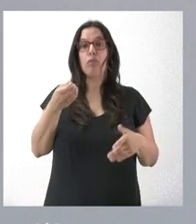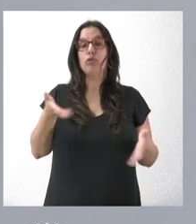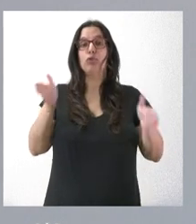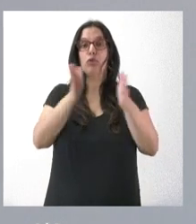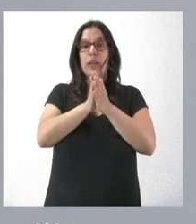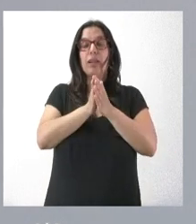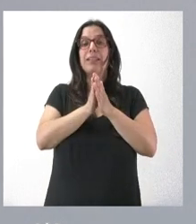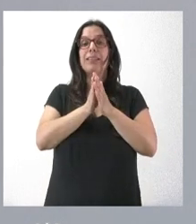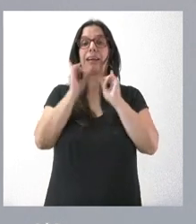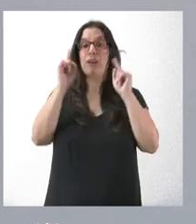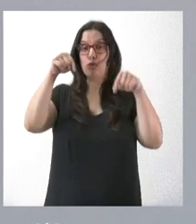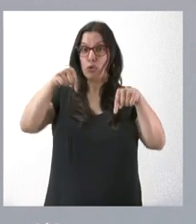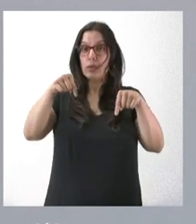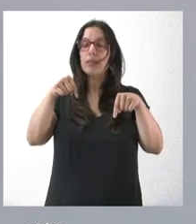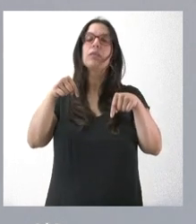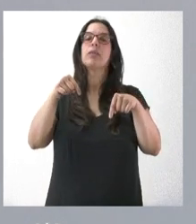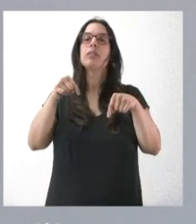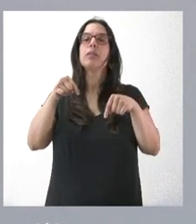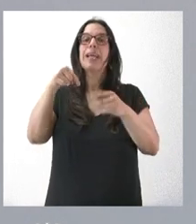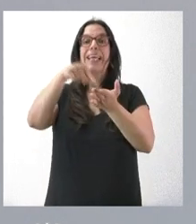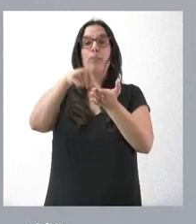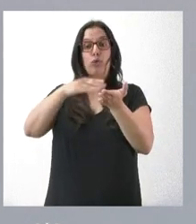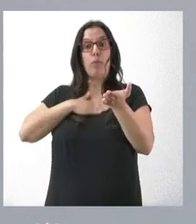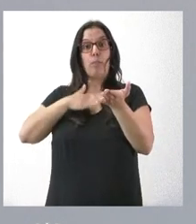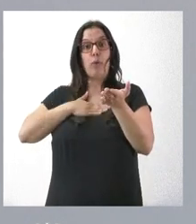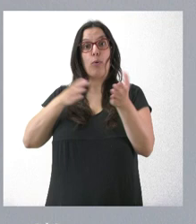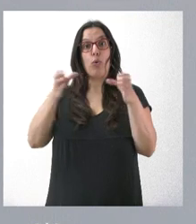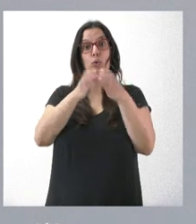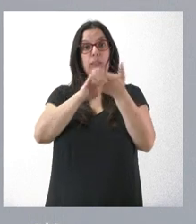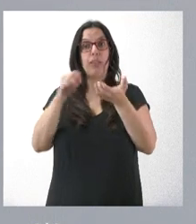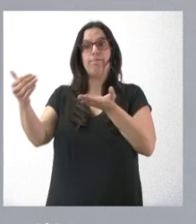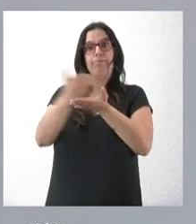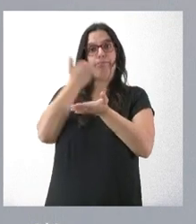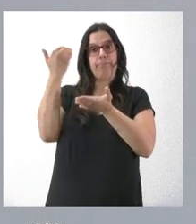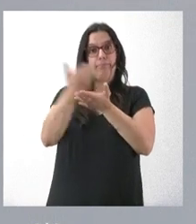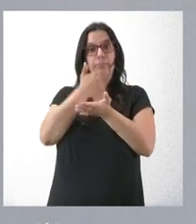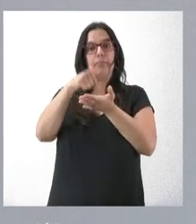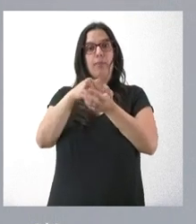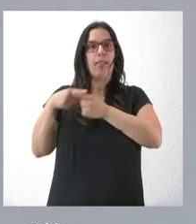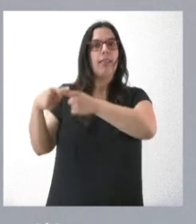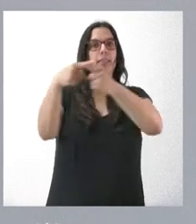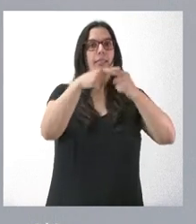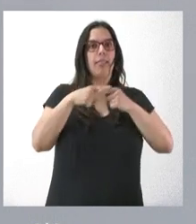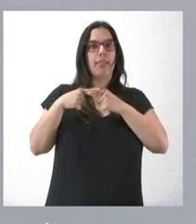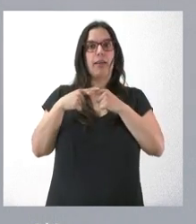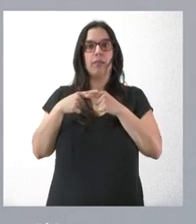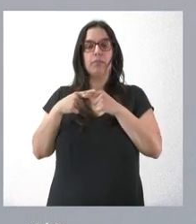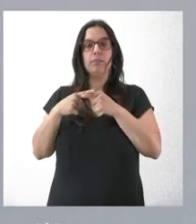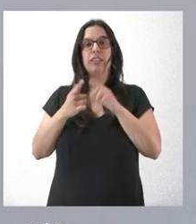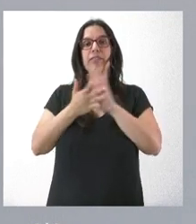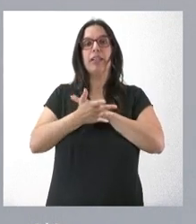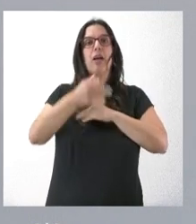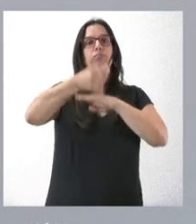este caso concreto, de los ingresos por tributos propios en la comunidad autónoma y tienen carácter incondicionado.